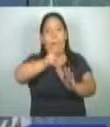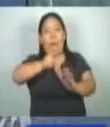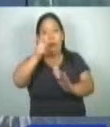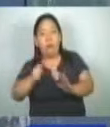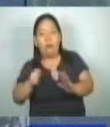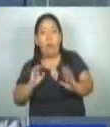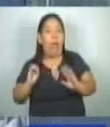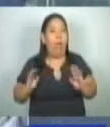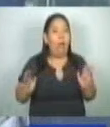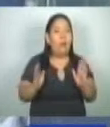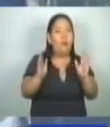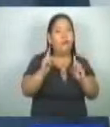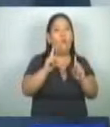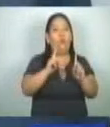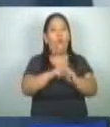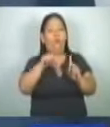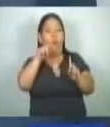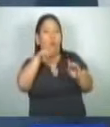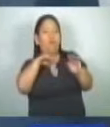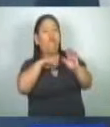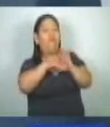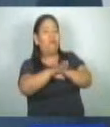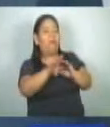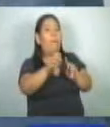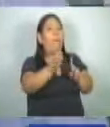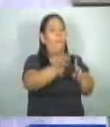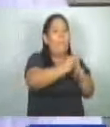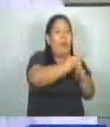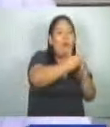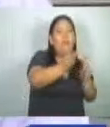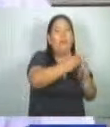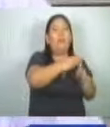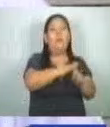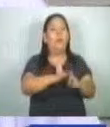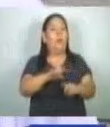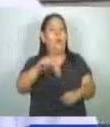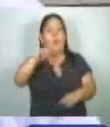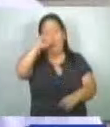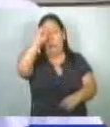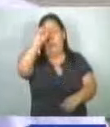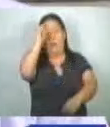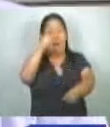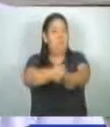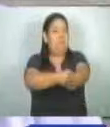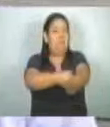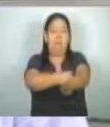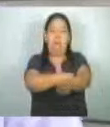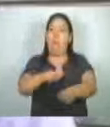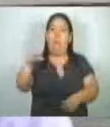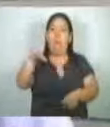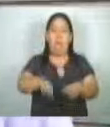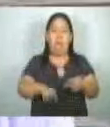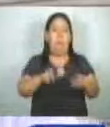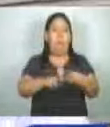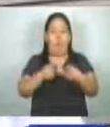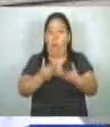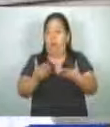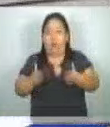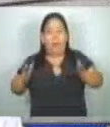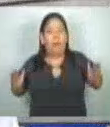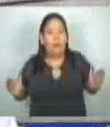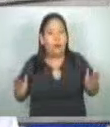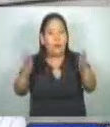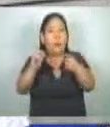de estímulos y maltrato dentro del sistema. Hay un sistema ineficiente, hay un estrés laboral, no hay suficientes estímulos. El